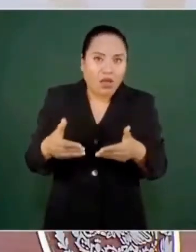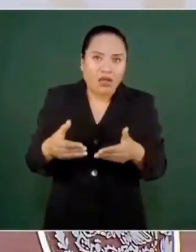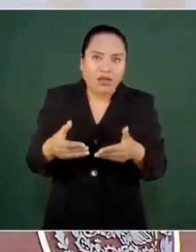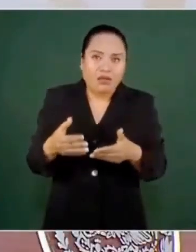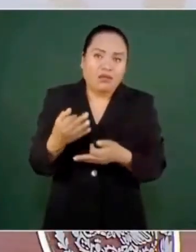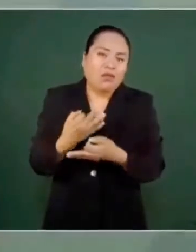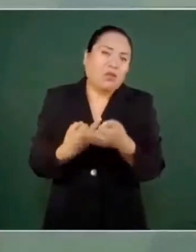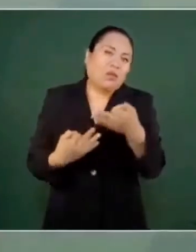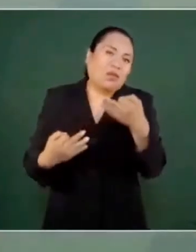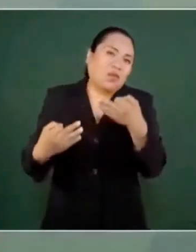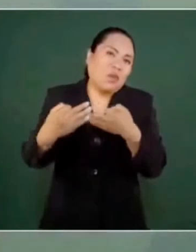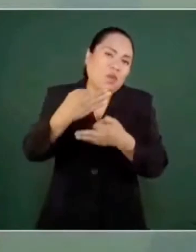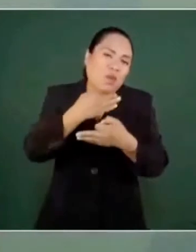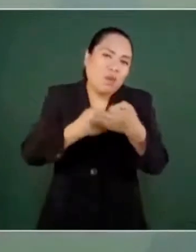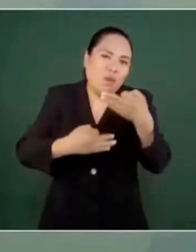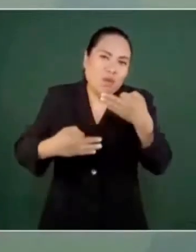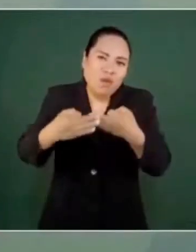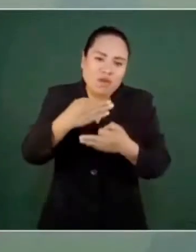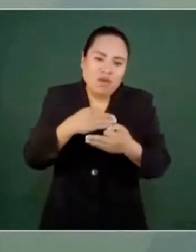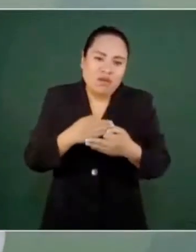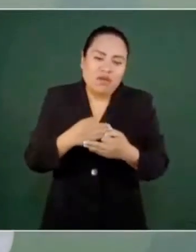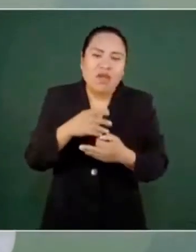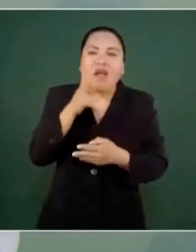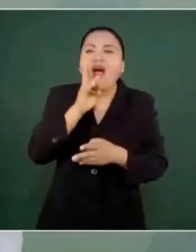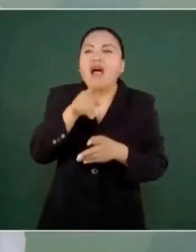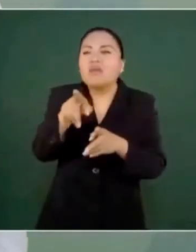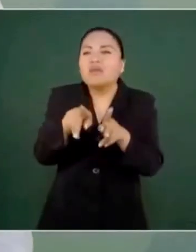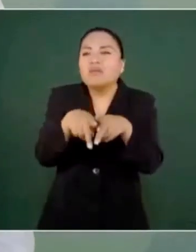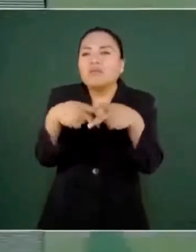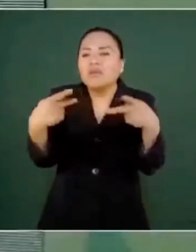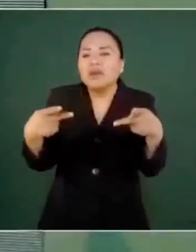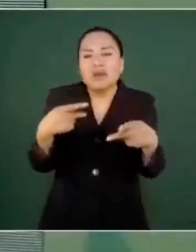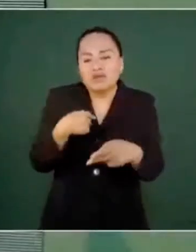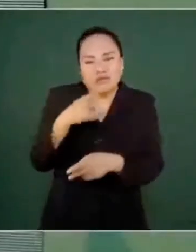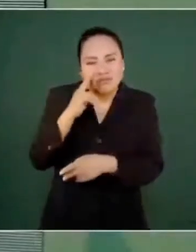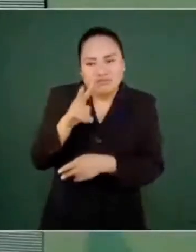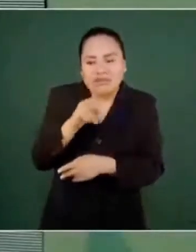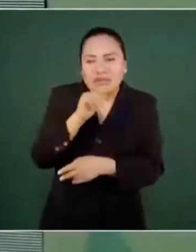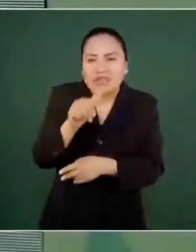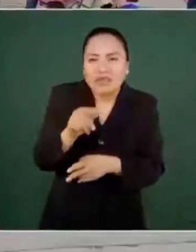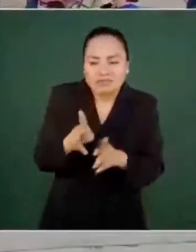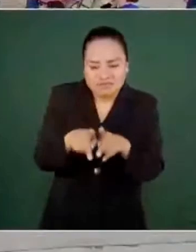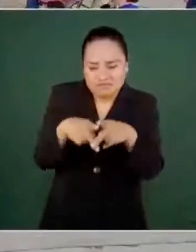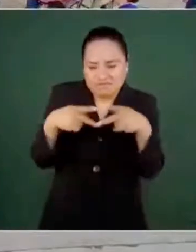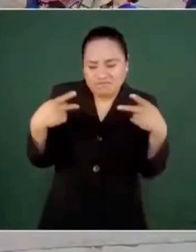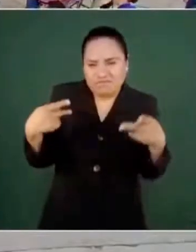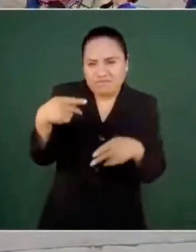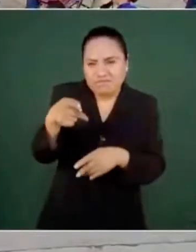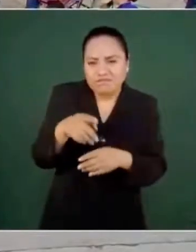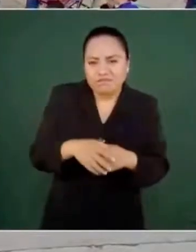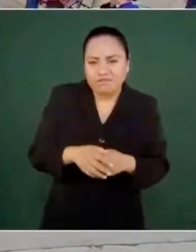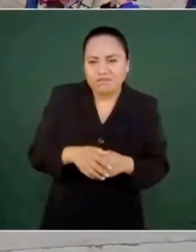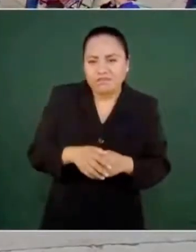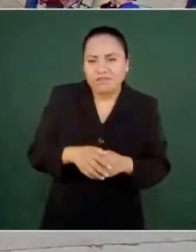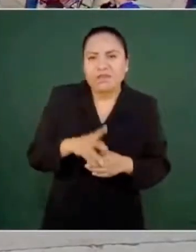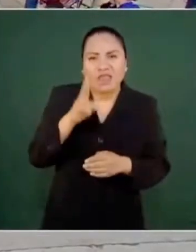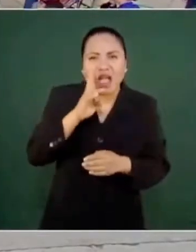Si vemos tu periódico, no lo he visto, pero no lo pones.